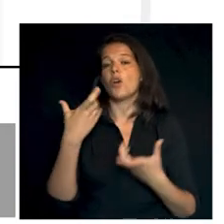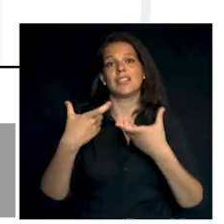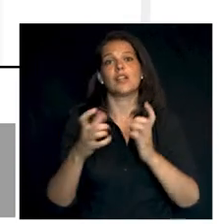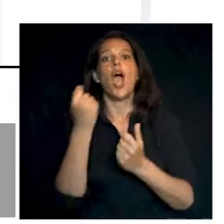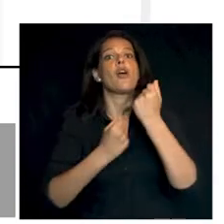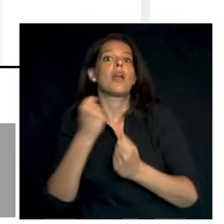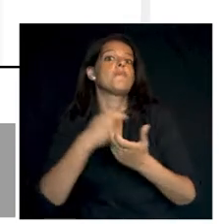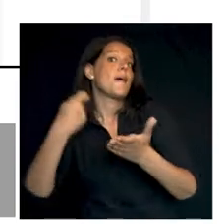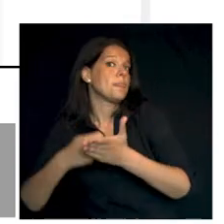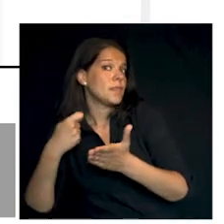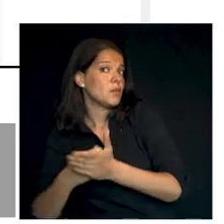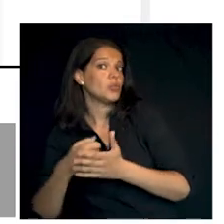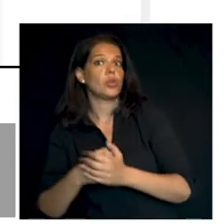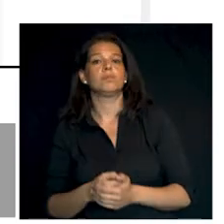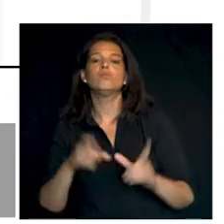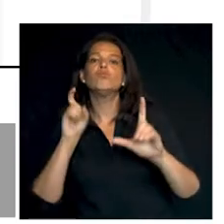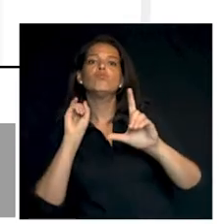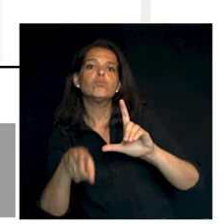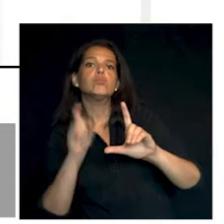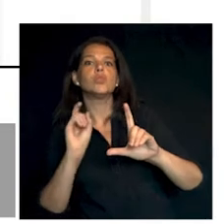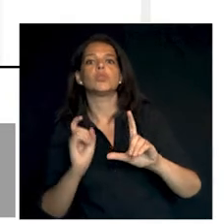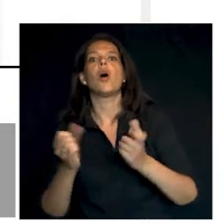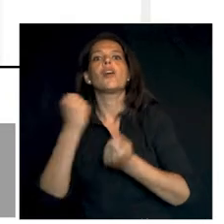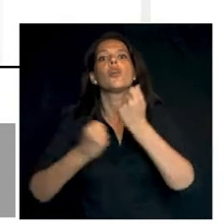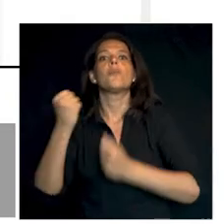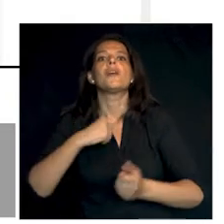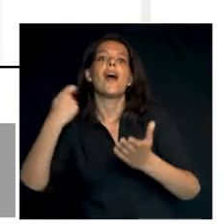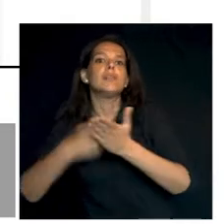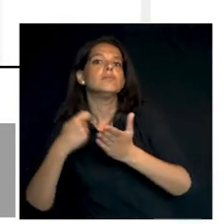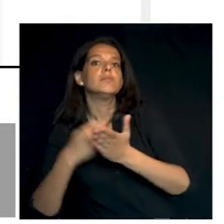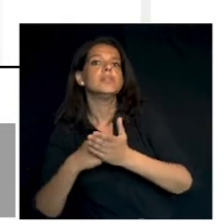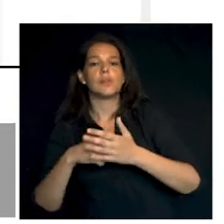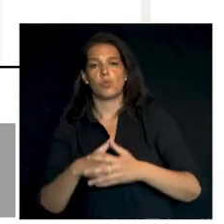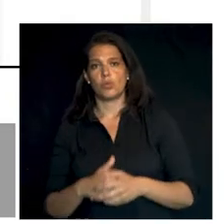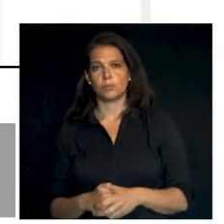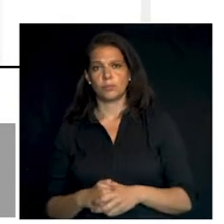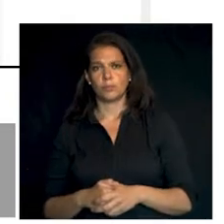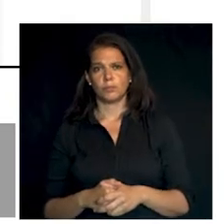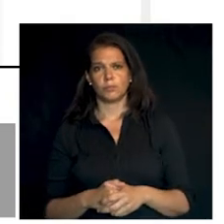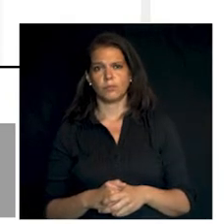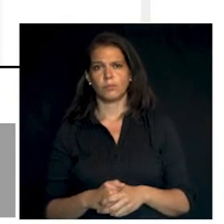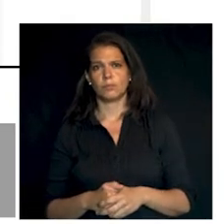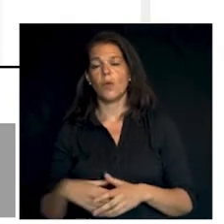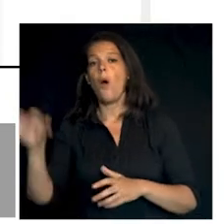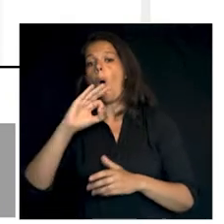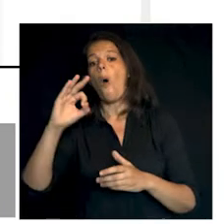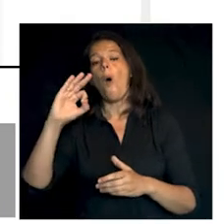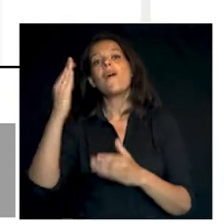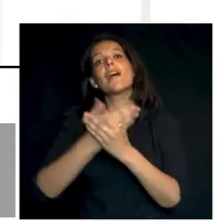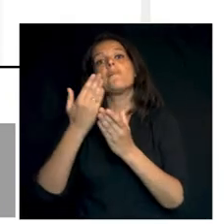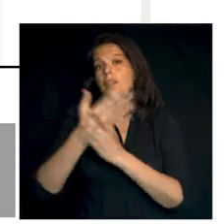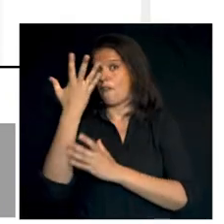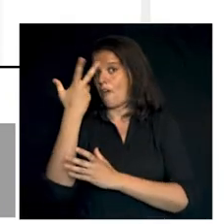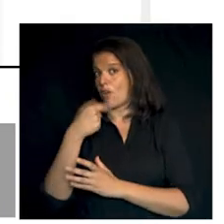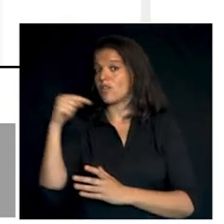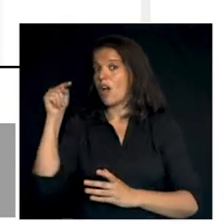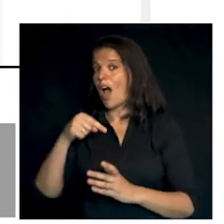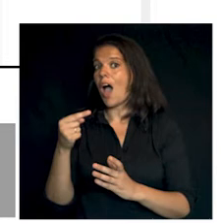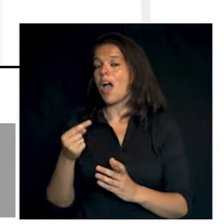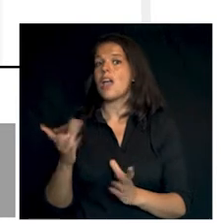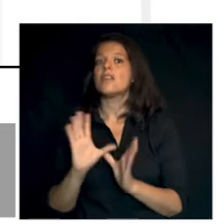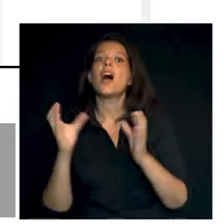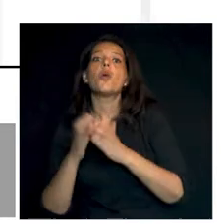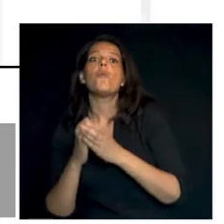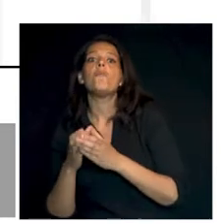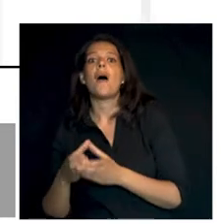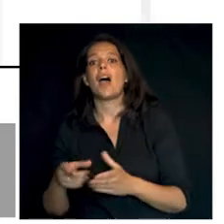Economía y Tributos, pulsando sobre Economía y Tributos. O en la carpeta Favoritos, donde se agrupan